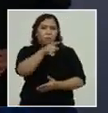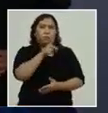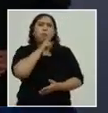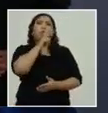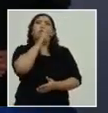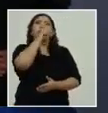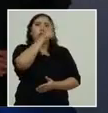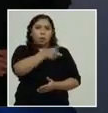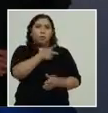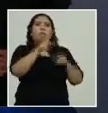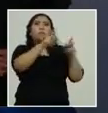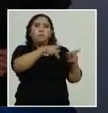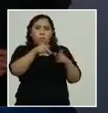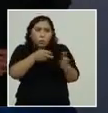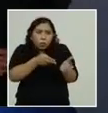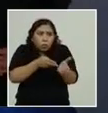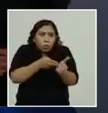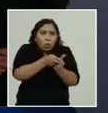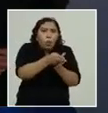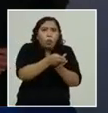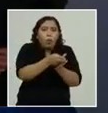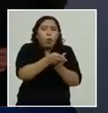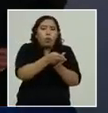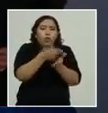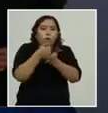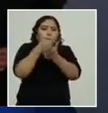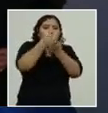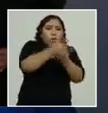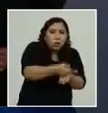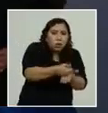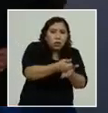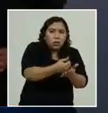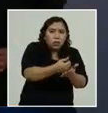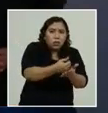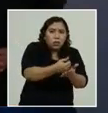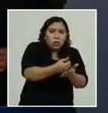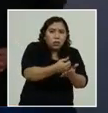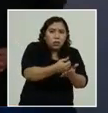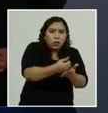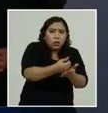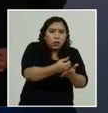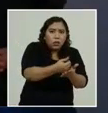evacuar la zona para salvaguardar su vida y han querido atentar